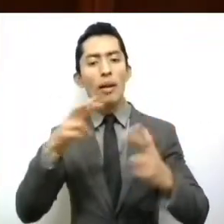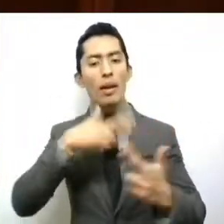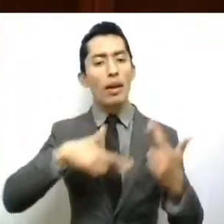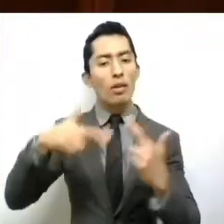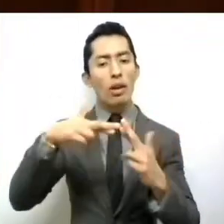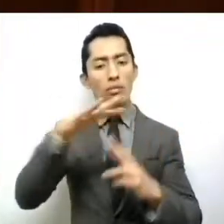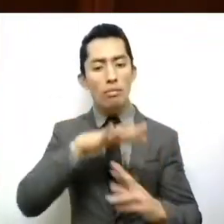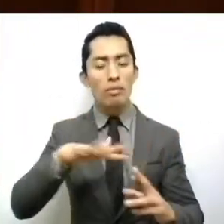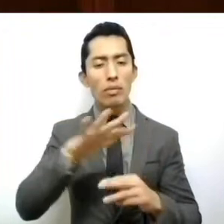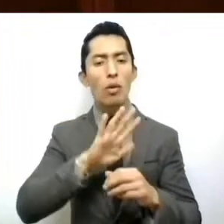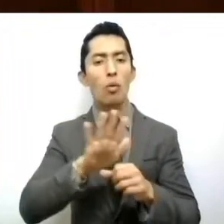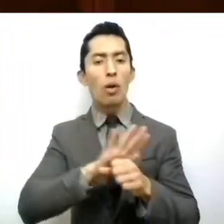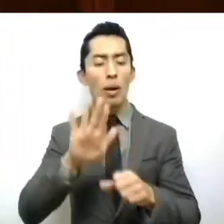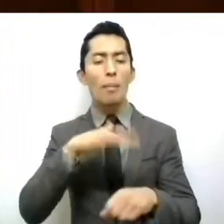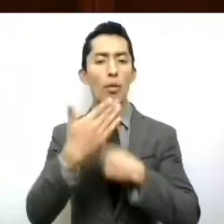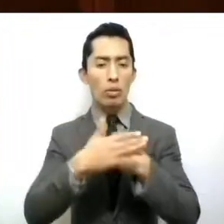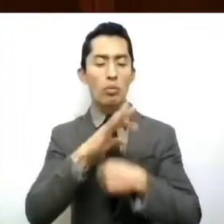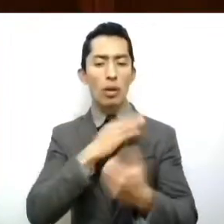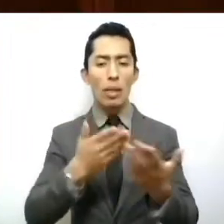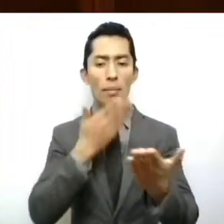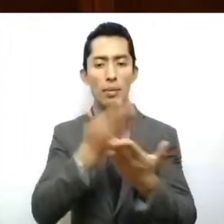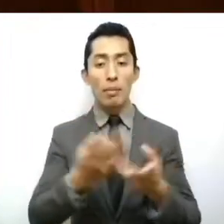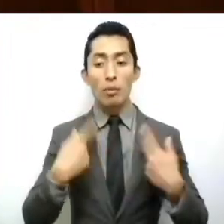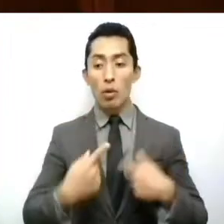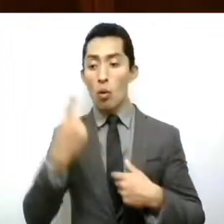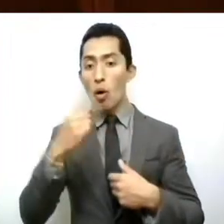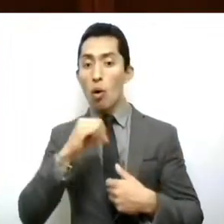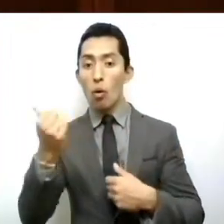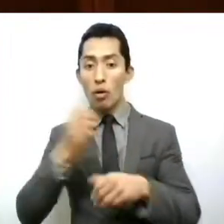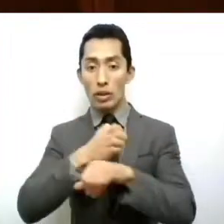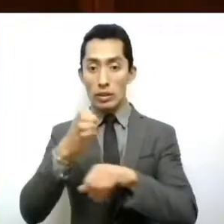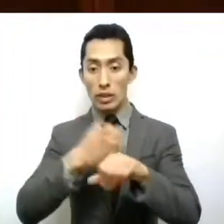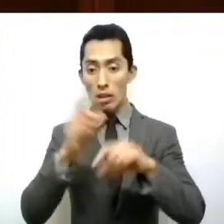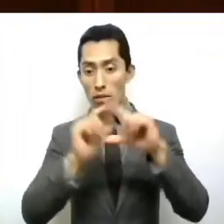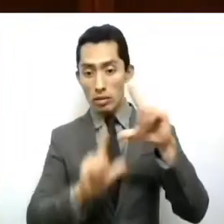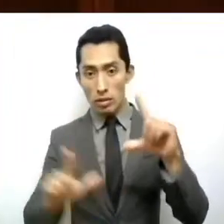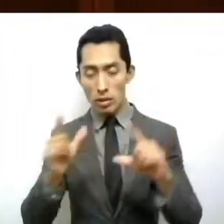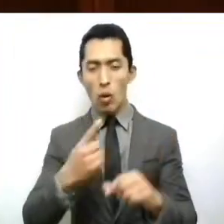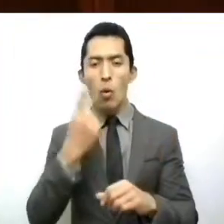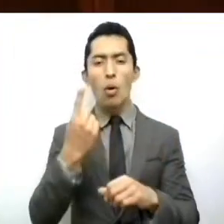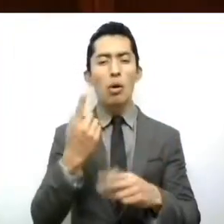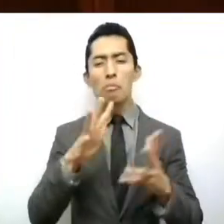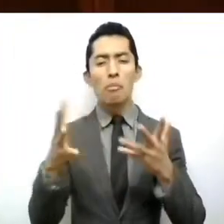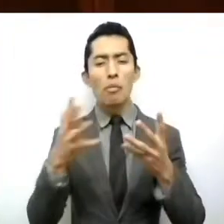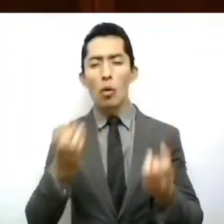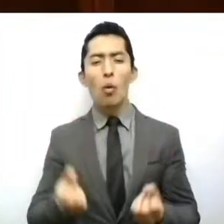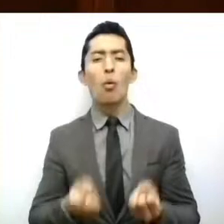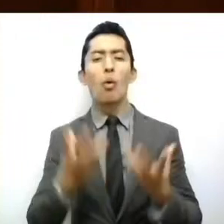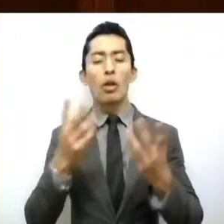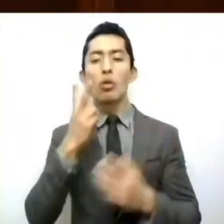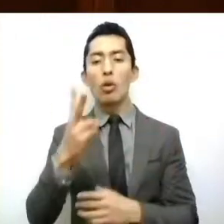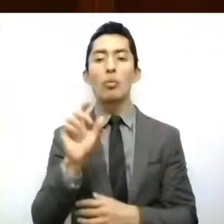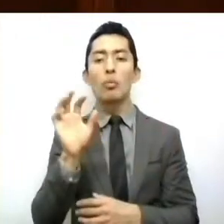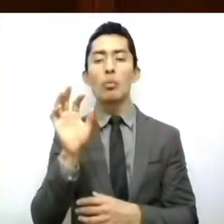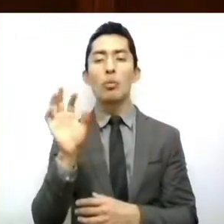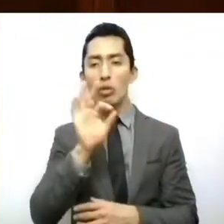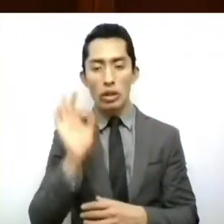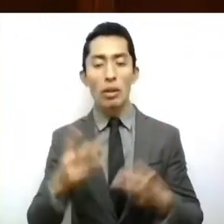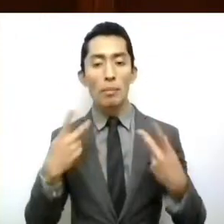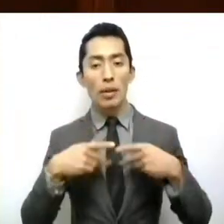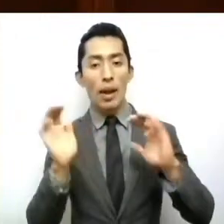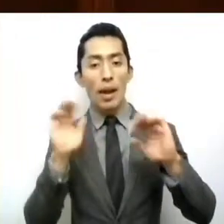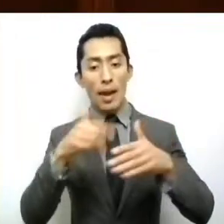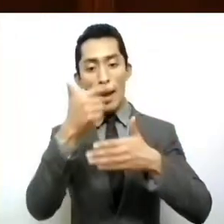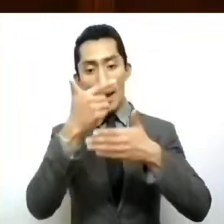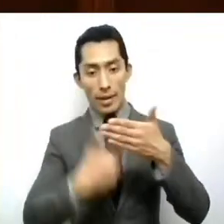se podrá solicitar a los ciudadanos de una o más entidades federativas un número equivalente al menos al 2% de los inscritos a la lista